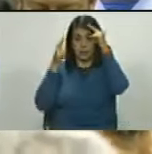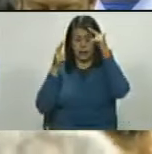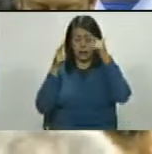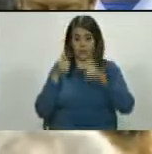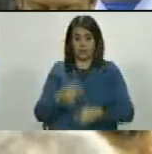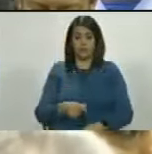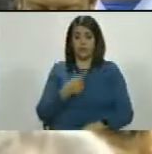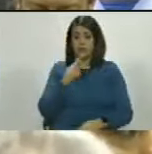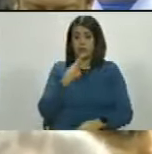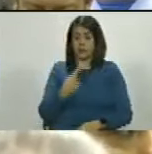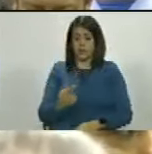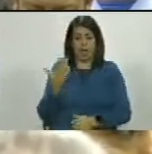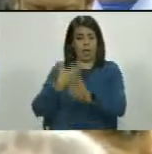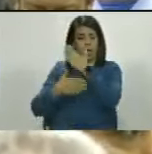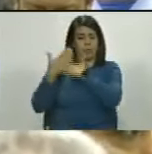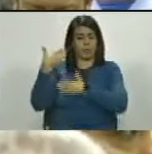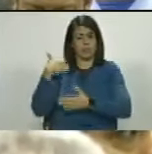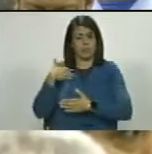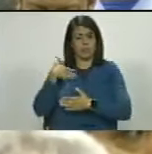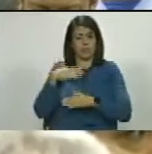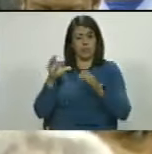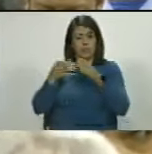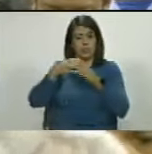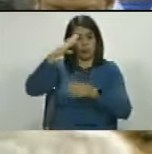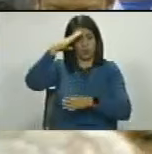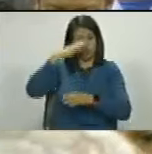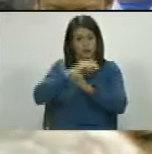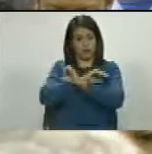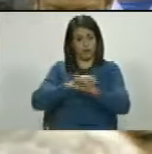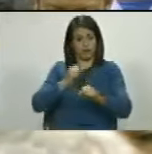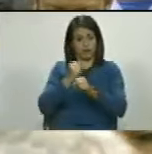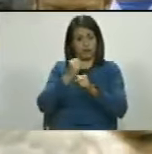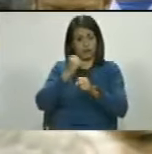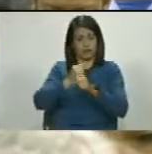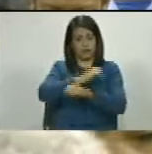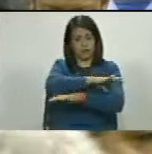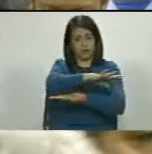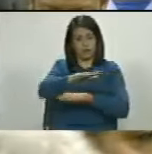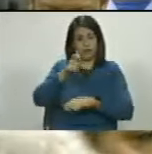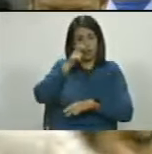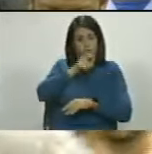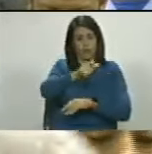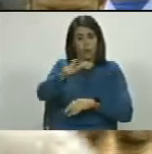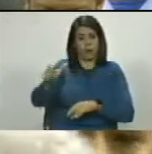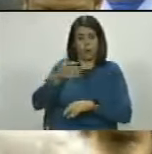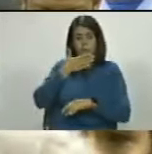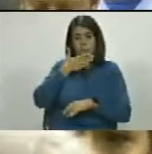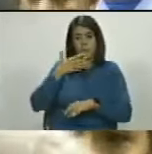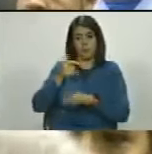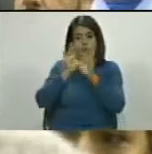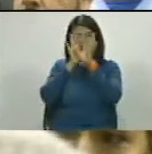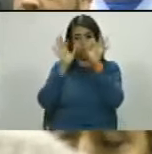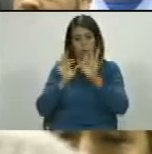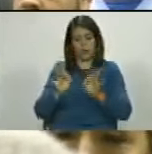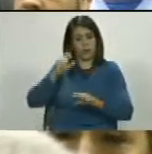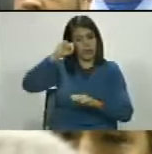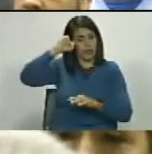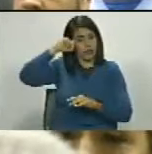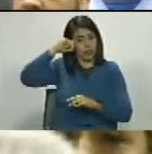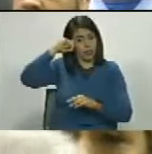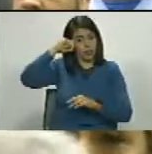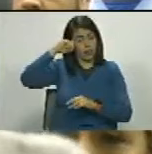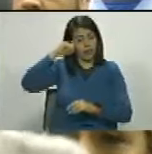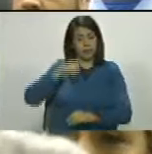y nos decía en ese momento a la milicia, a la milicia campesina, al poder popular, que la mejor forma de recordar,